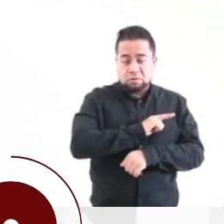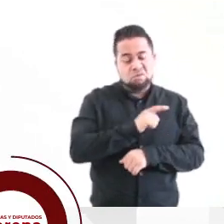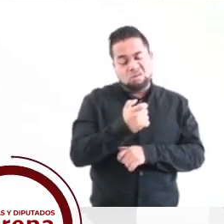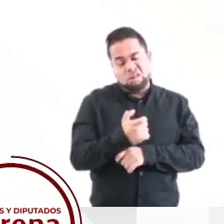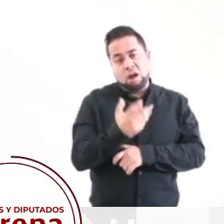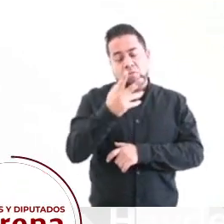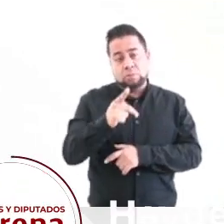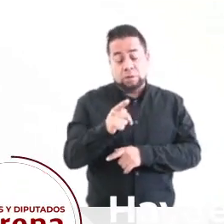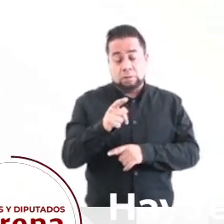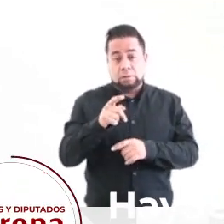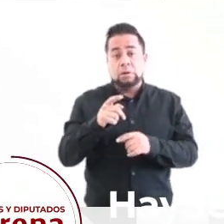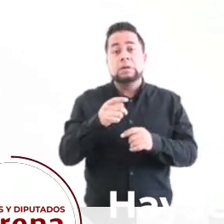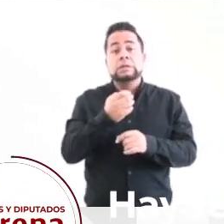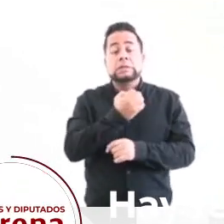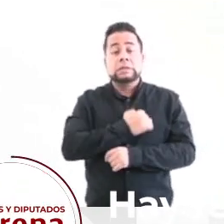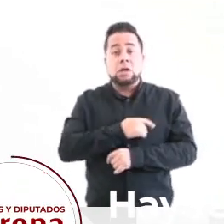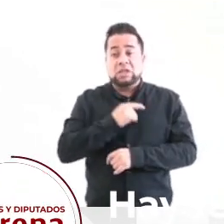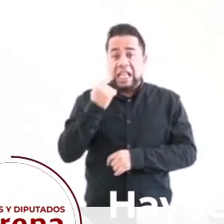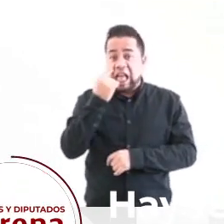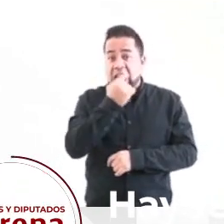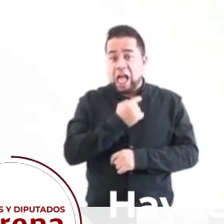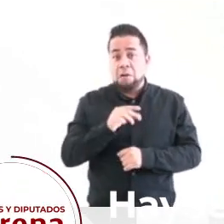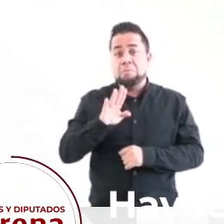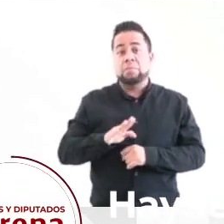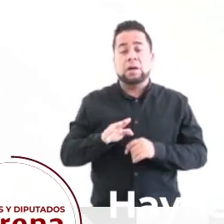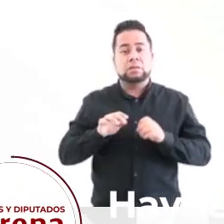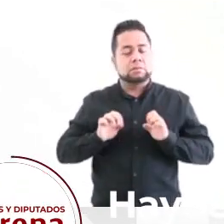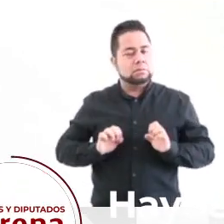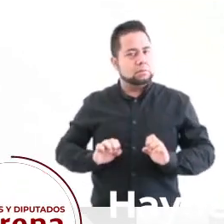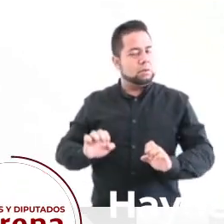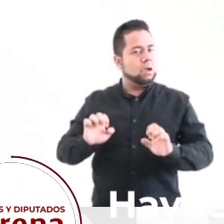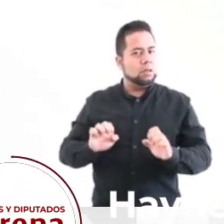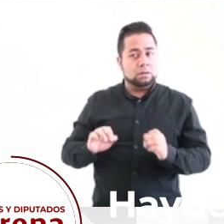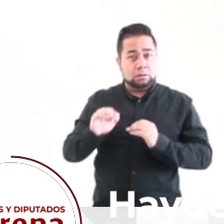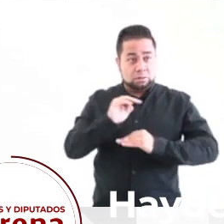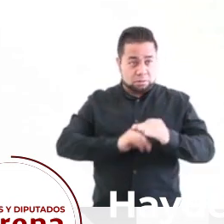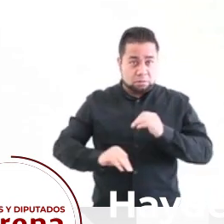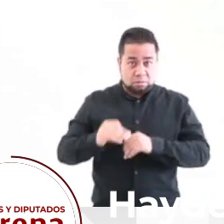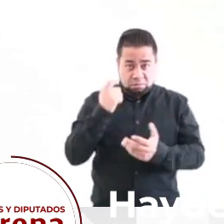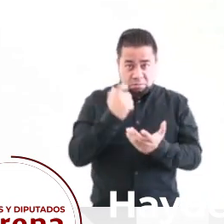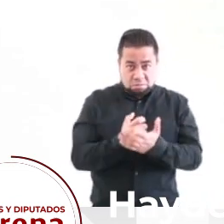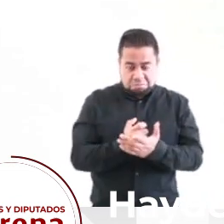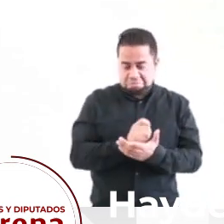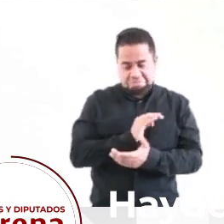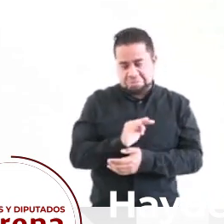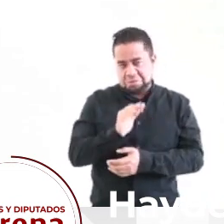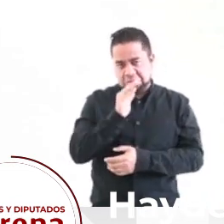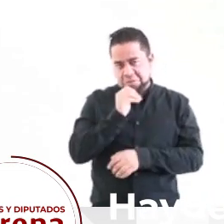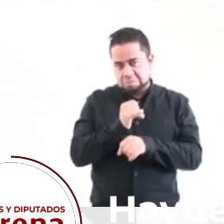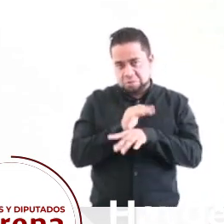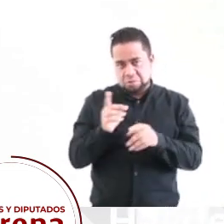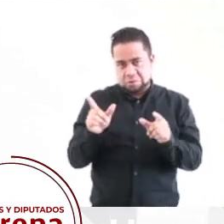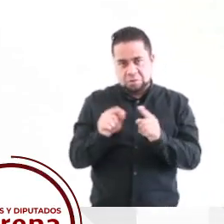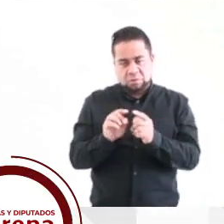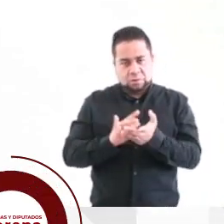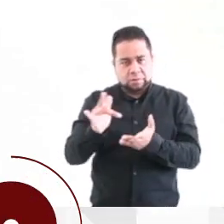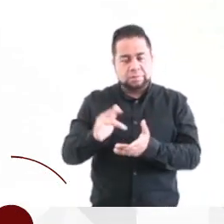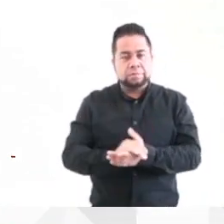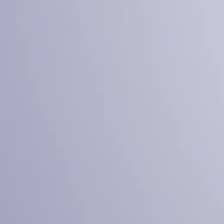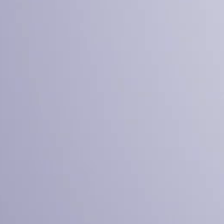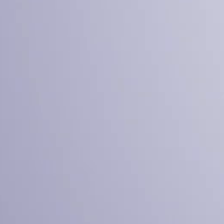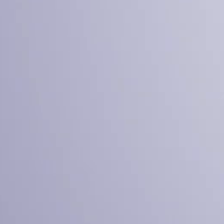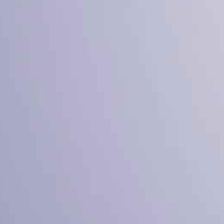caro, pero acceder a la salud dental es un lujo que no cualquiera se puede dar. Es cuanto. Muchas gracias.